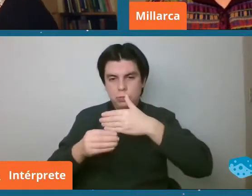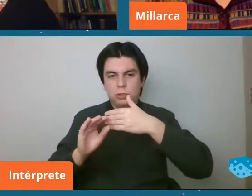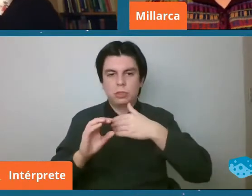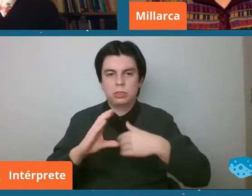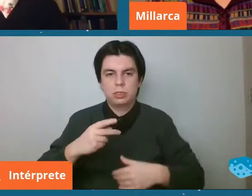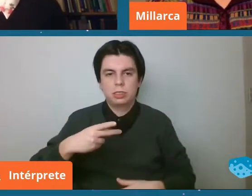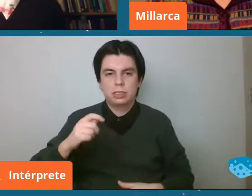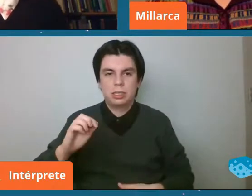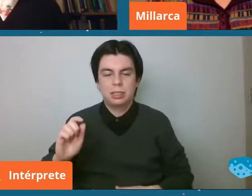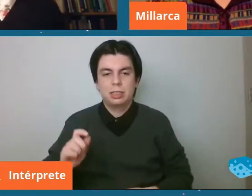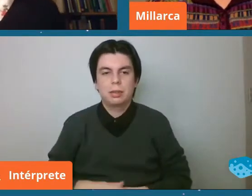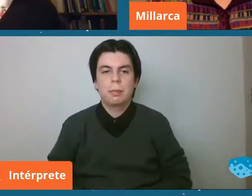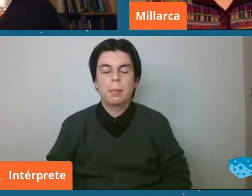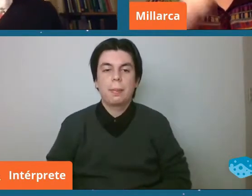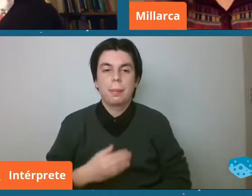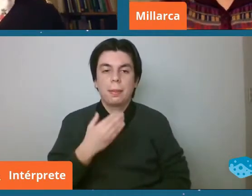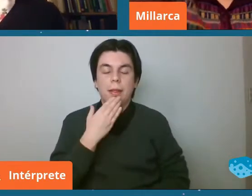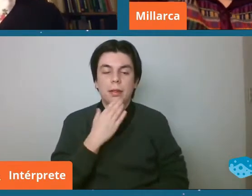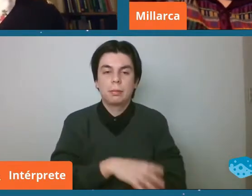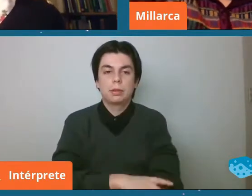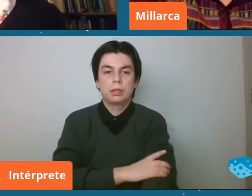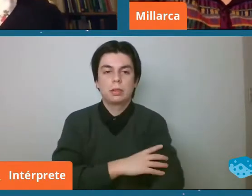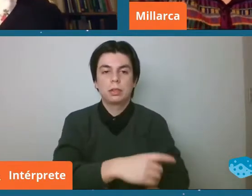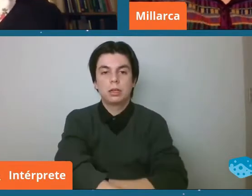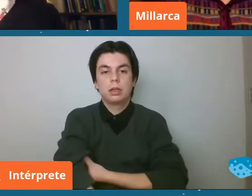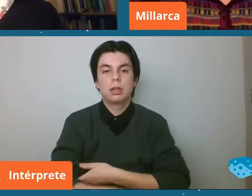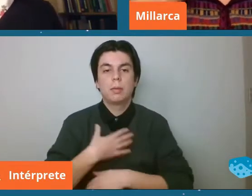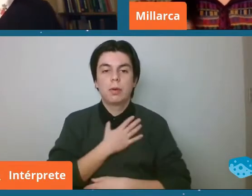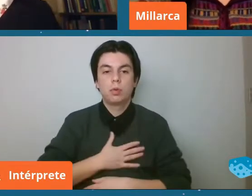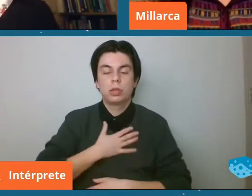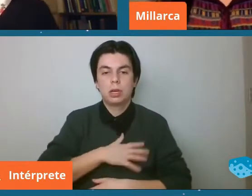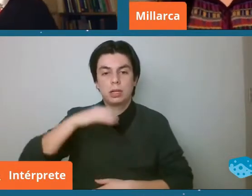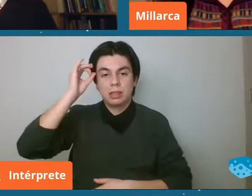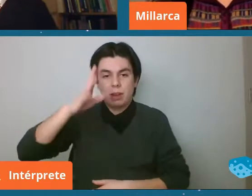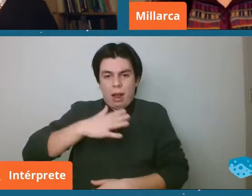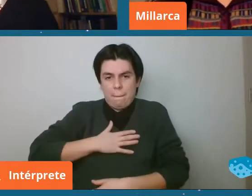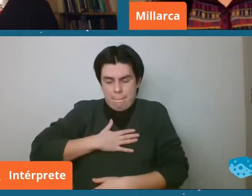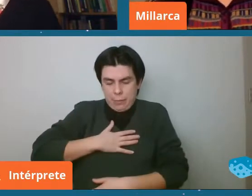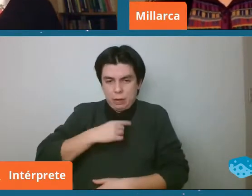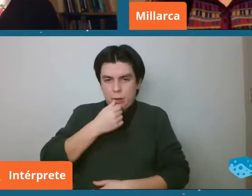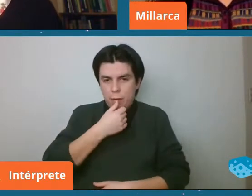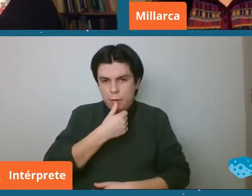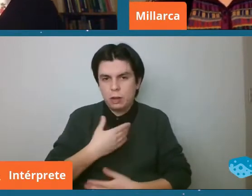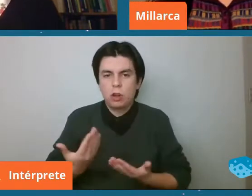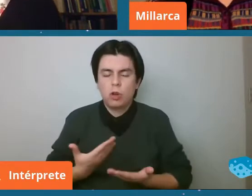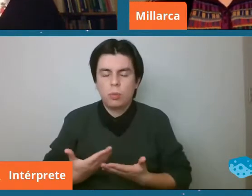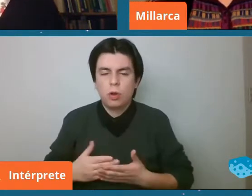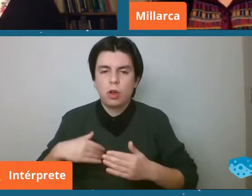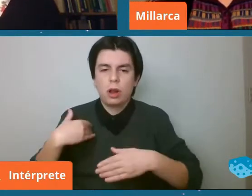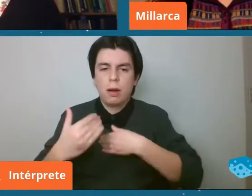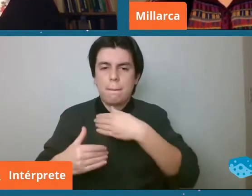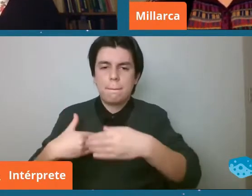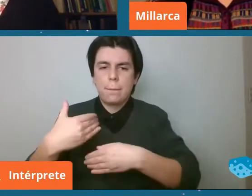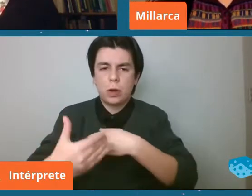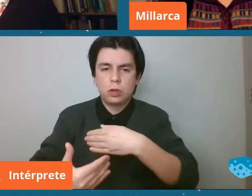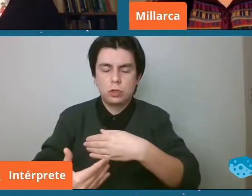y lo otro que me gustaría saber a mí personalmente es como el proceso para